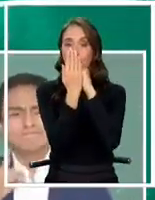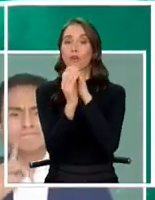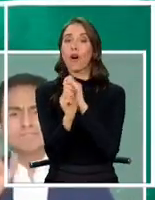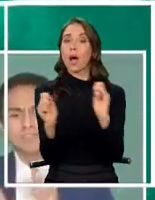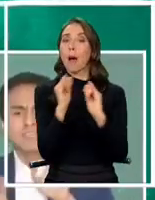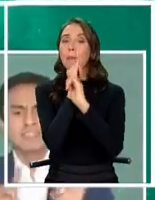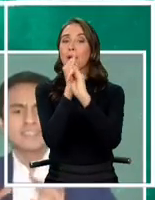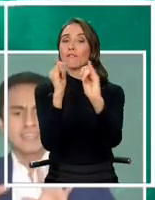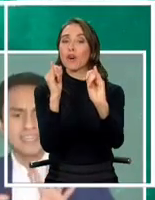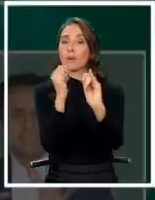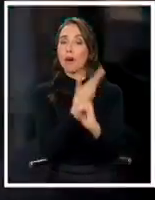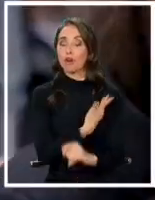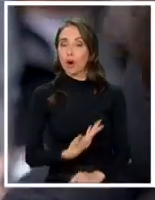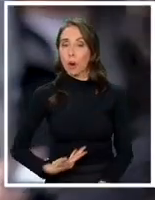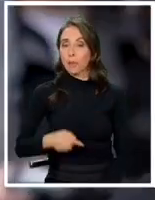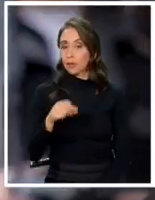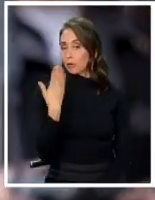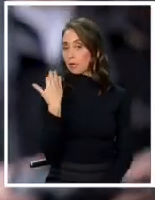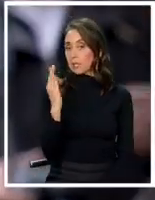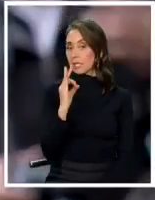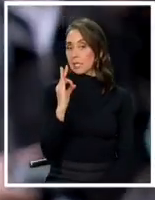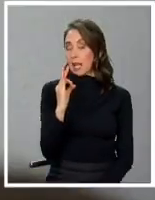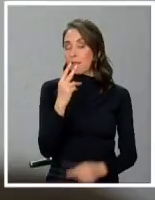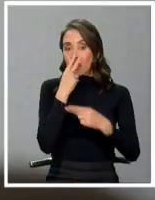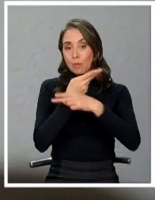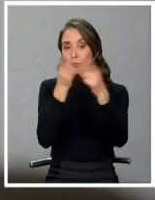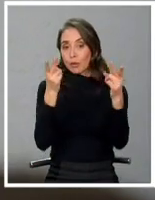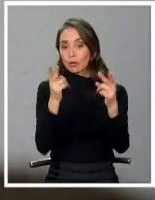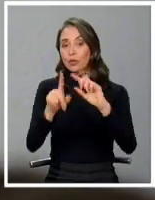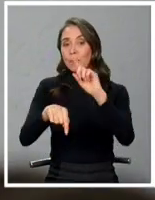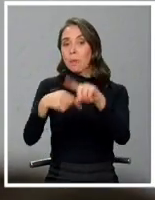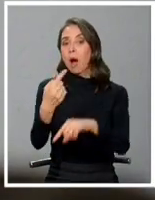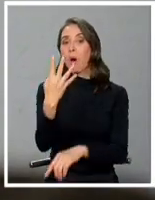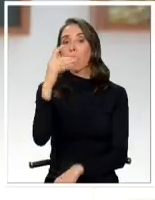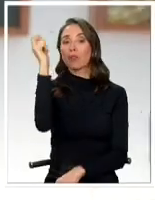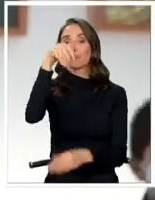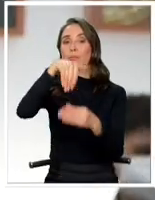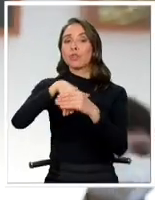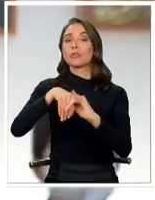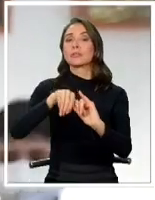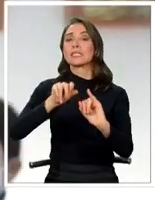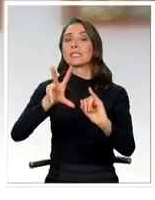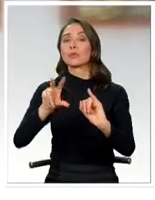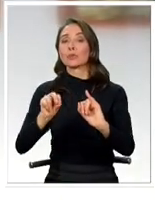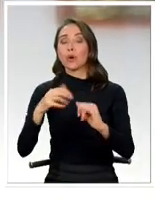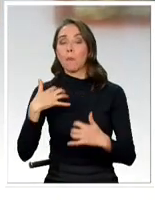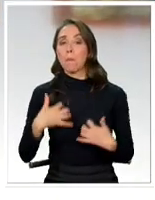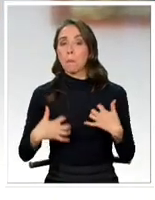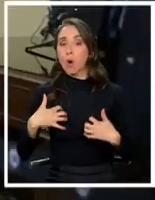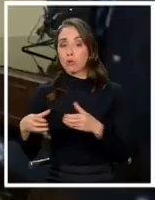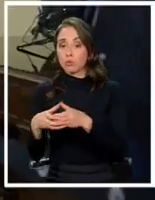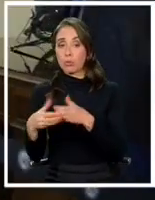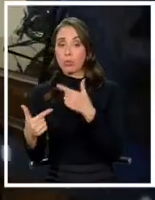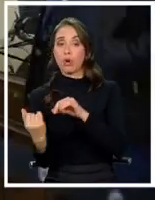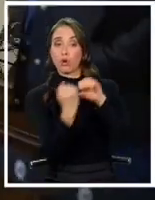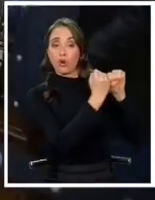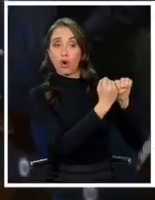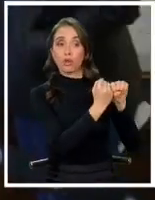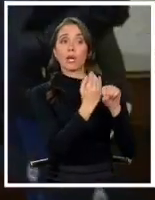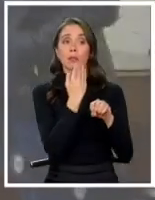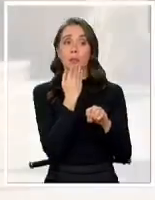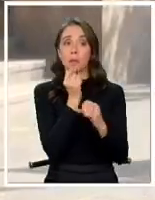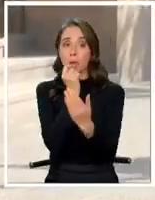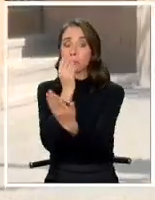informativa del gobierno lanzada este sábado de cara al plebiscito del 4 de septiembre, que no solo generó molestia en la oposición, también